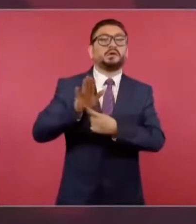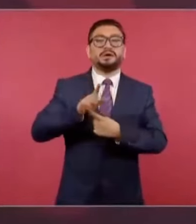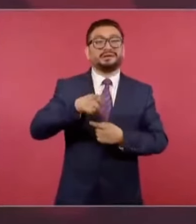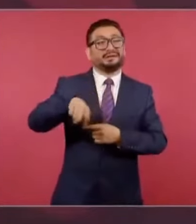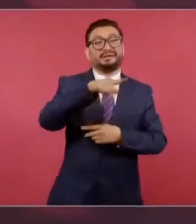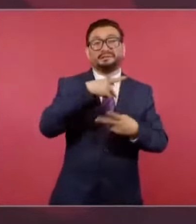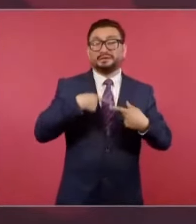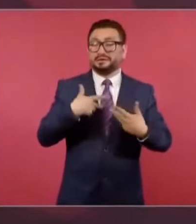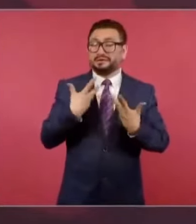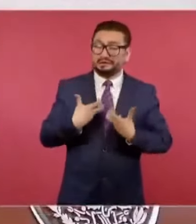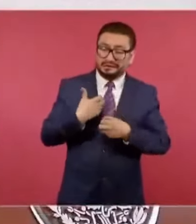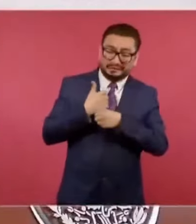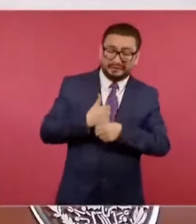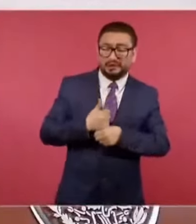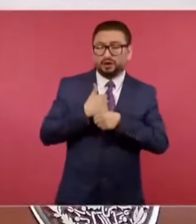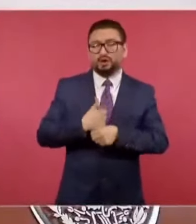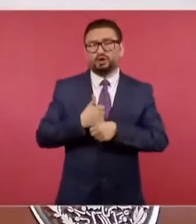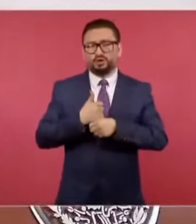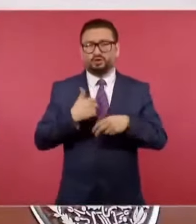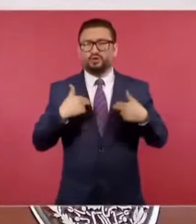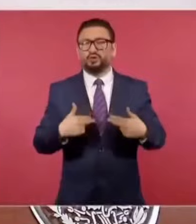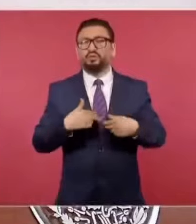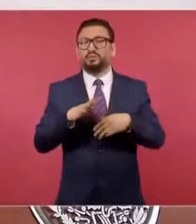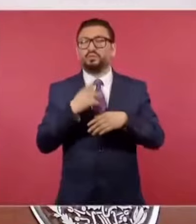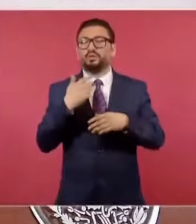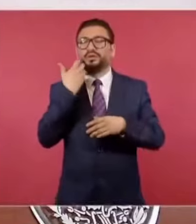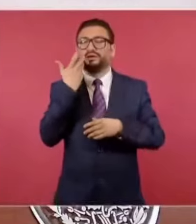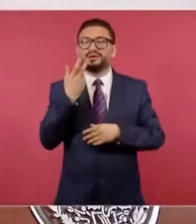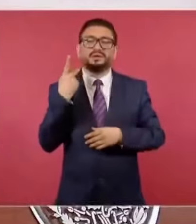politiqueras,